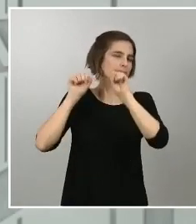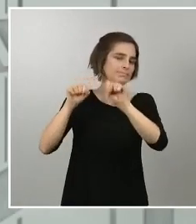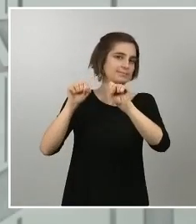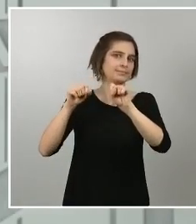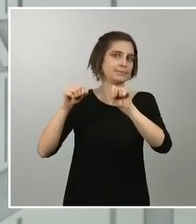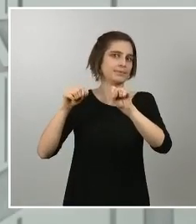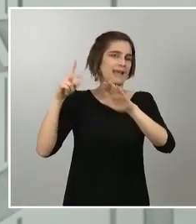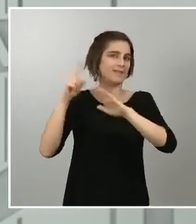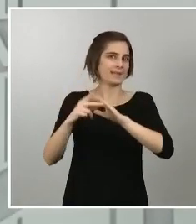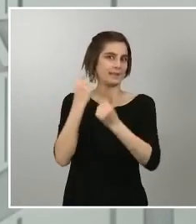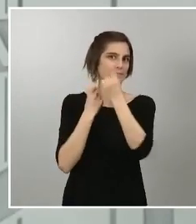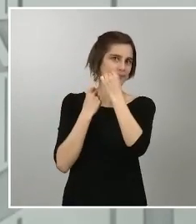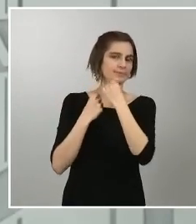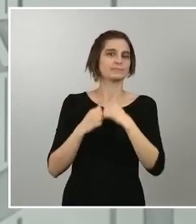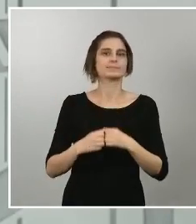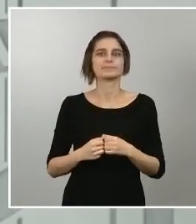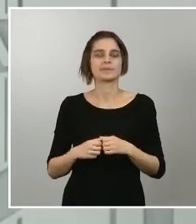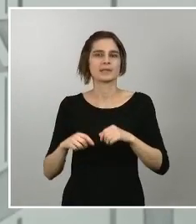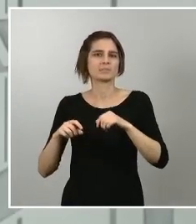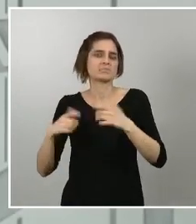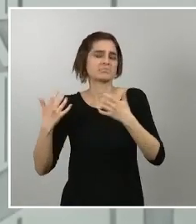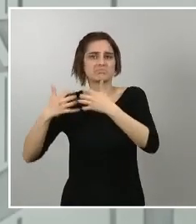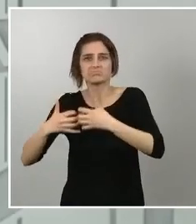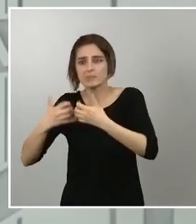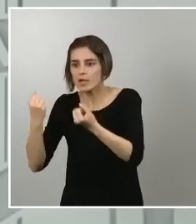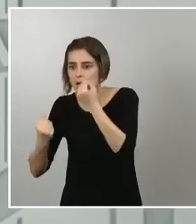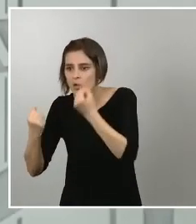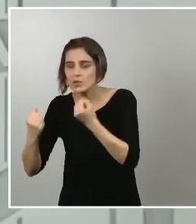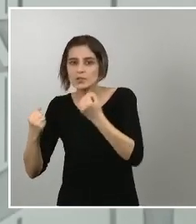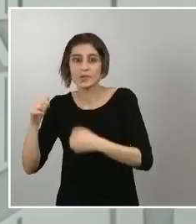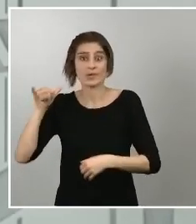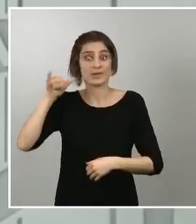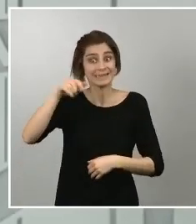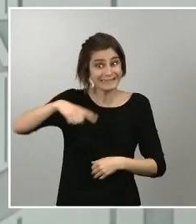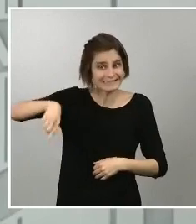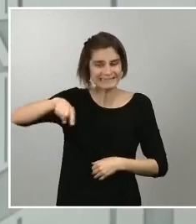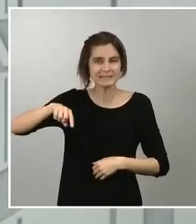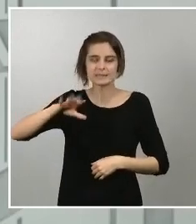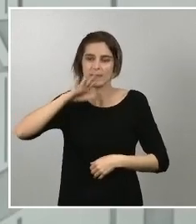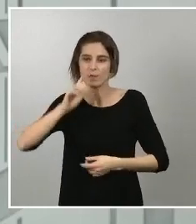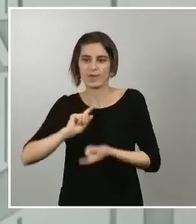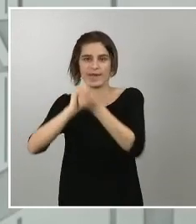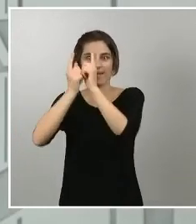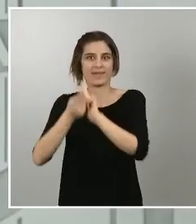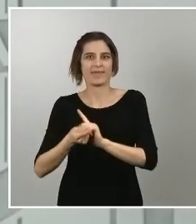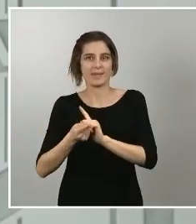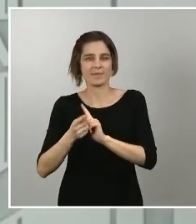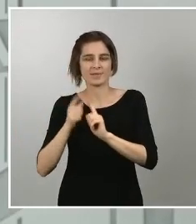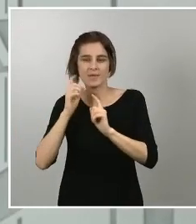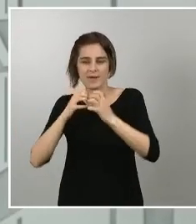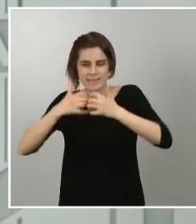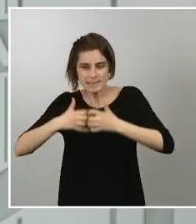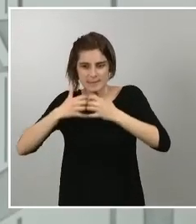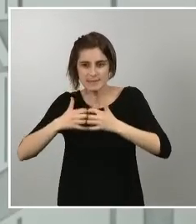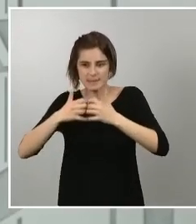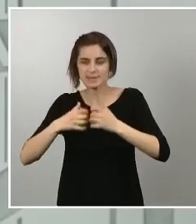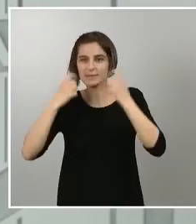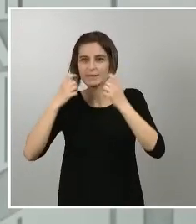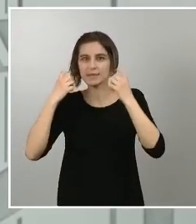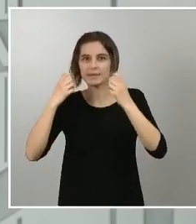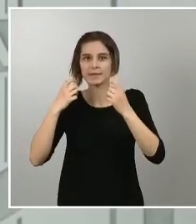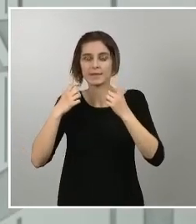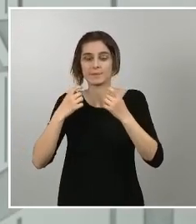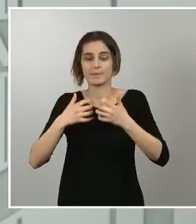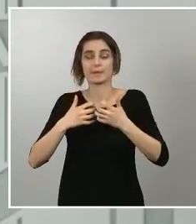automóvil la industria aeronáutica están trabajando para fabricar los componentes de los respiradores de ventilación mecánica de